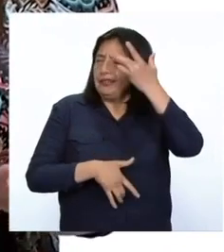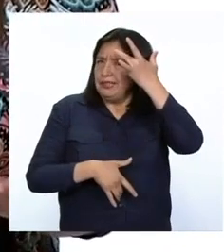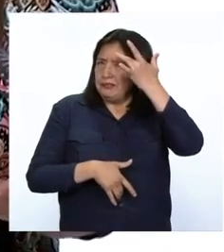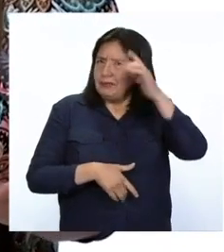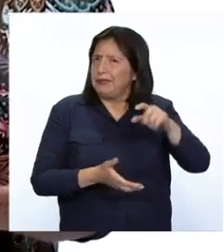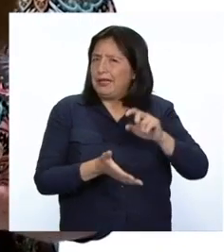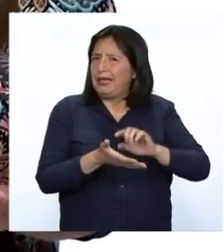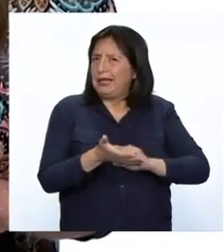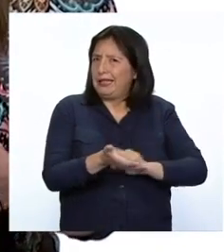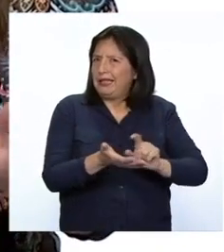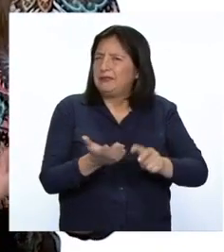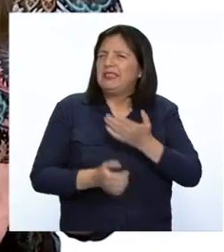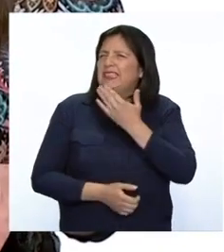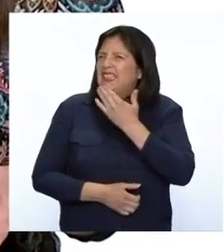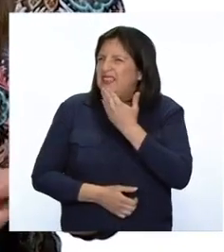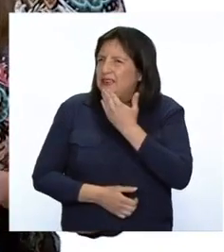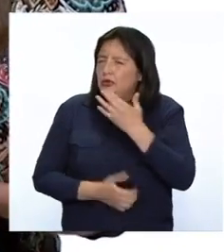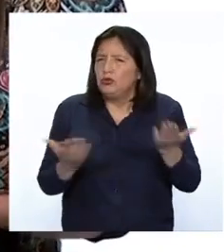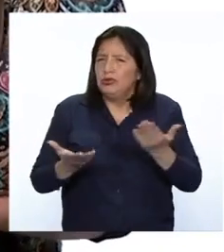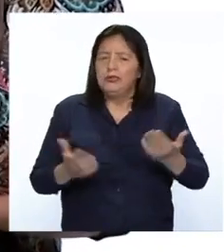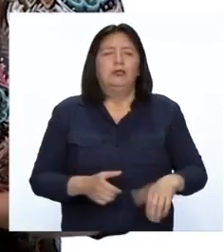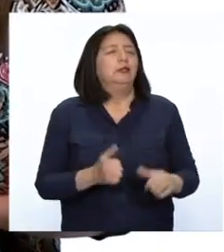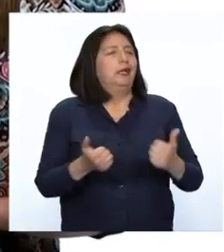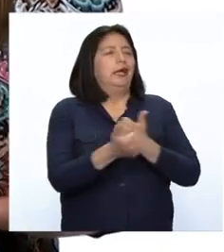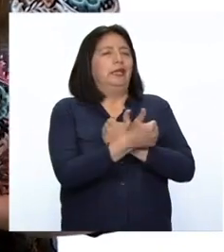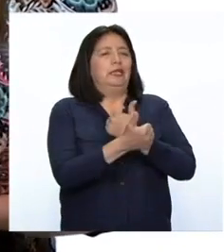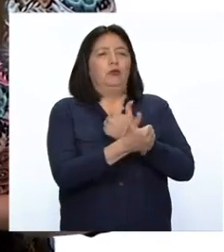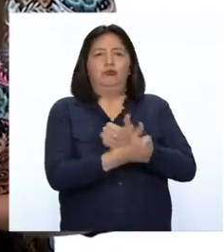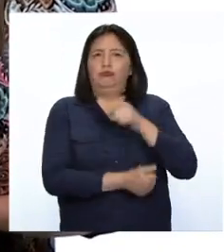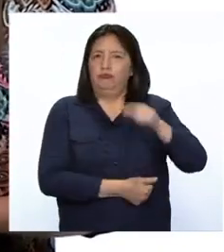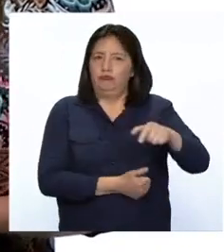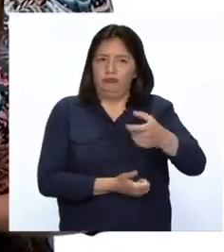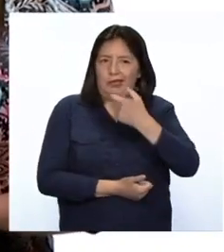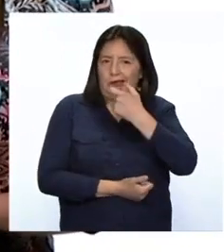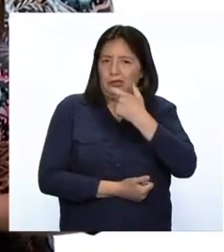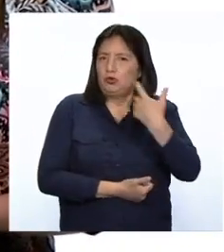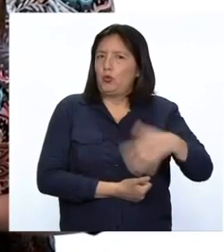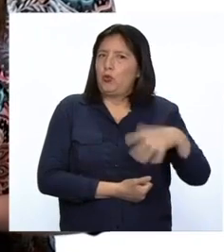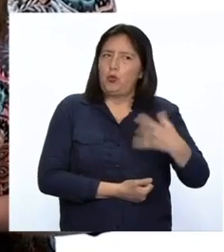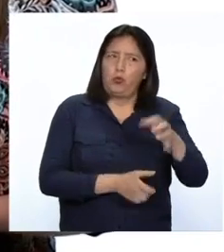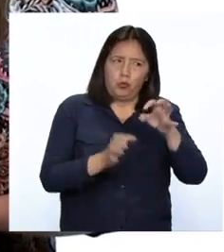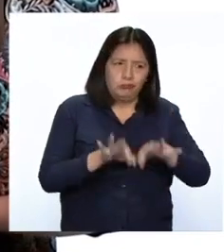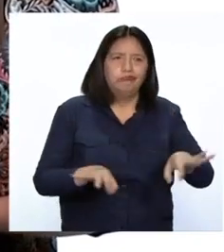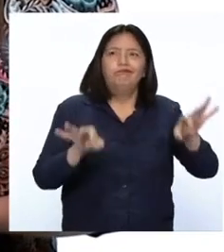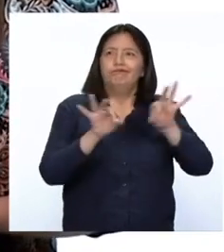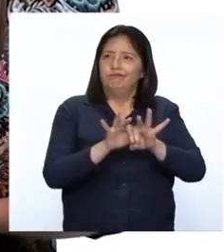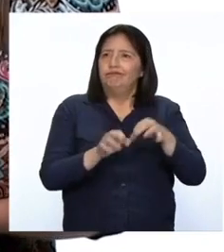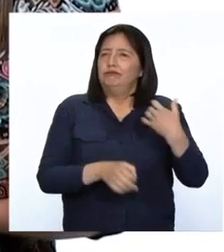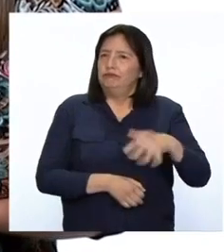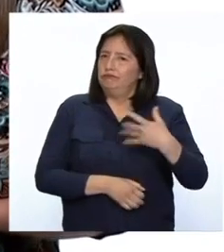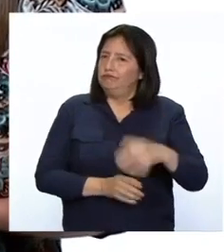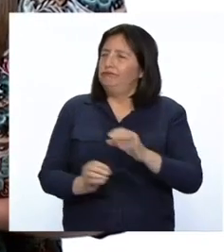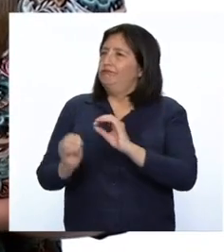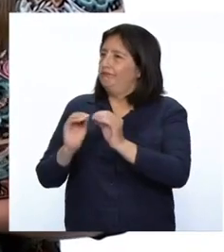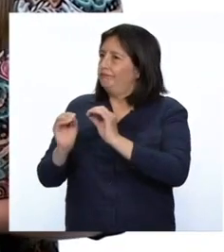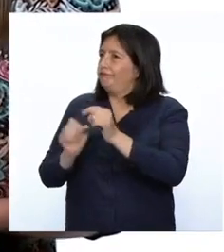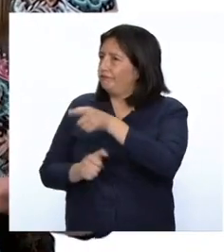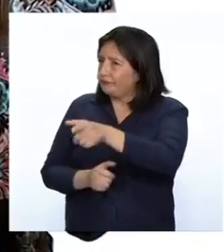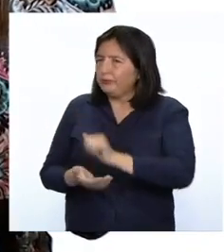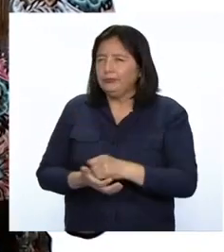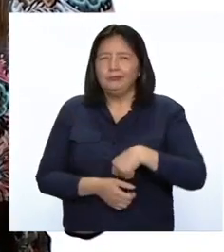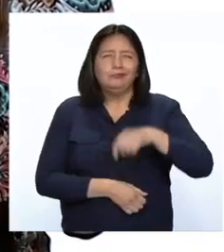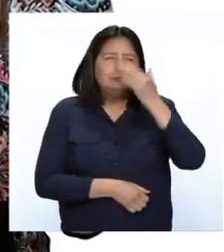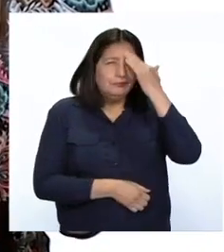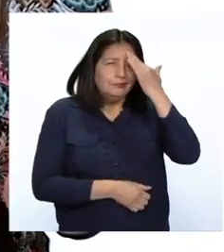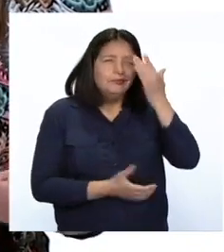Esta iniciativa surgió en Ayacucho. Ahora estas galletas son muy importantes y también una solución creativa. Vamos a